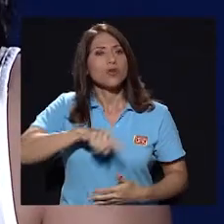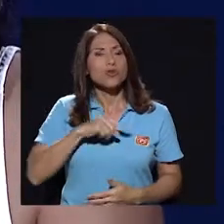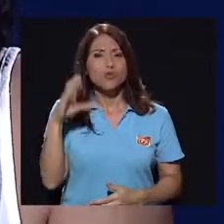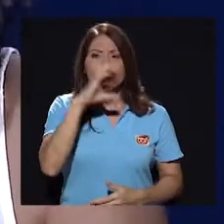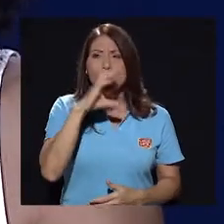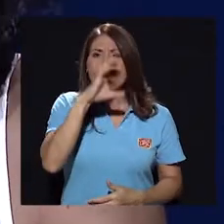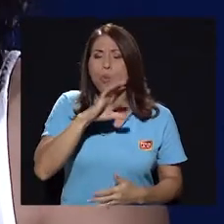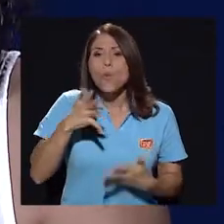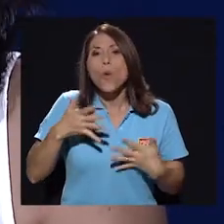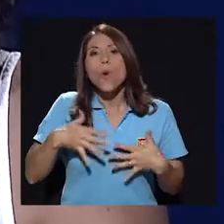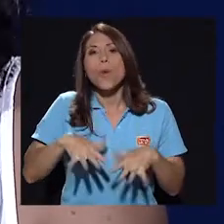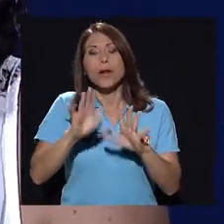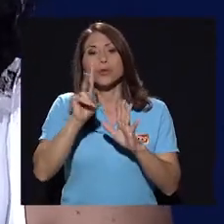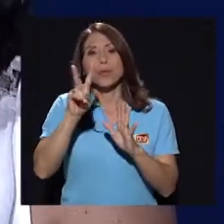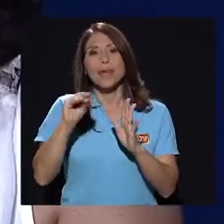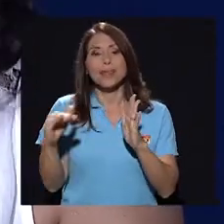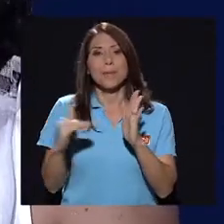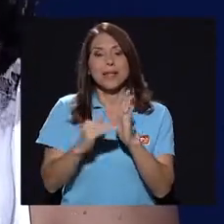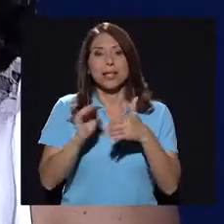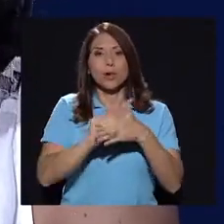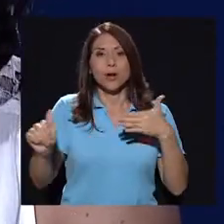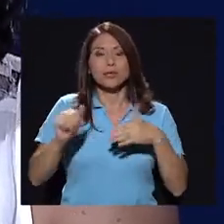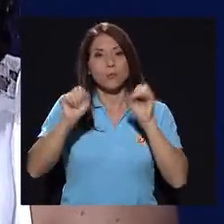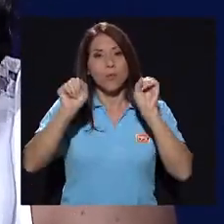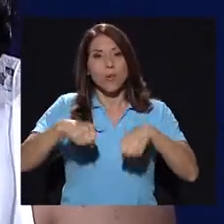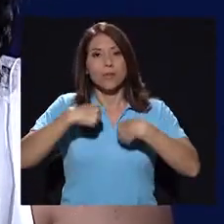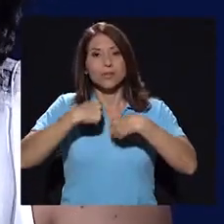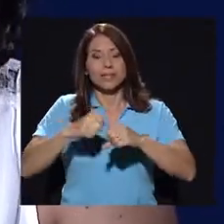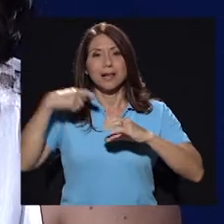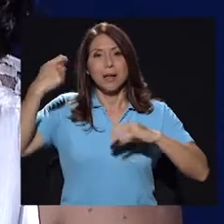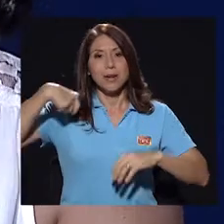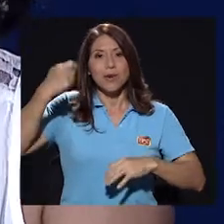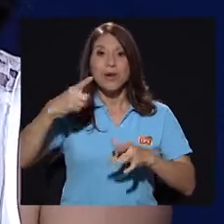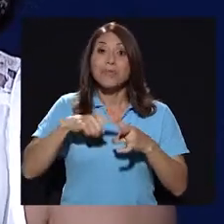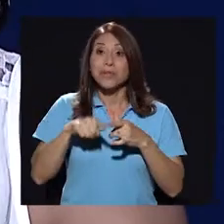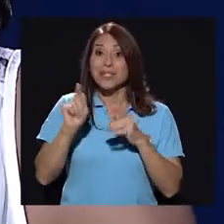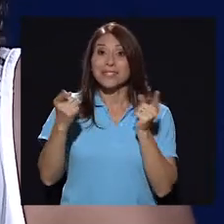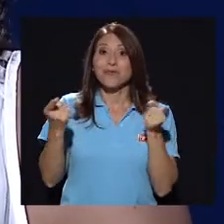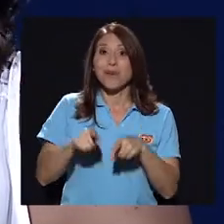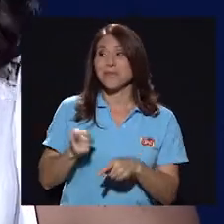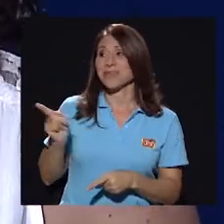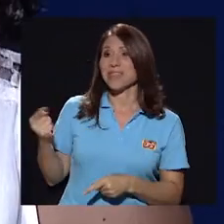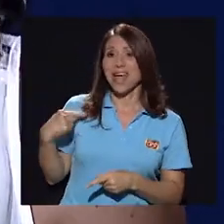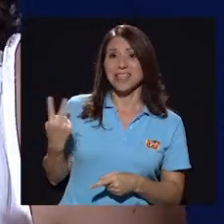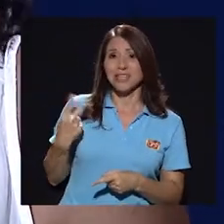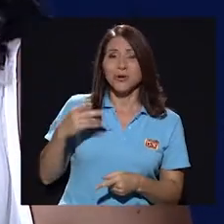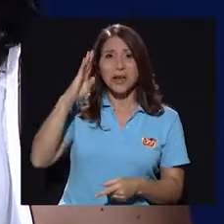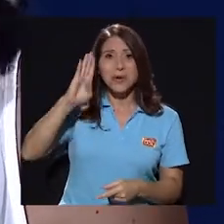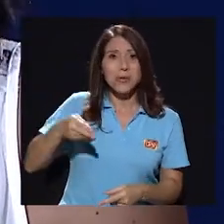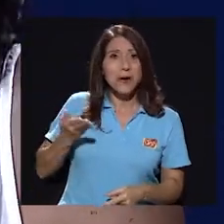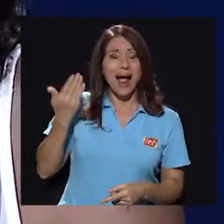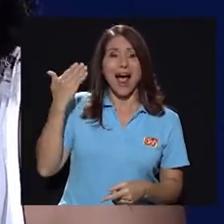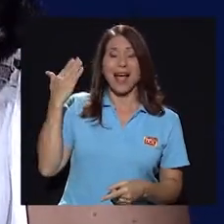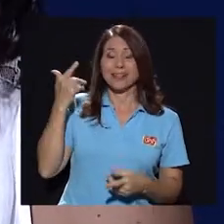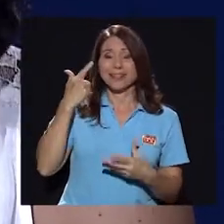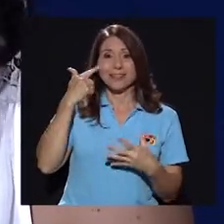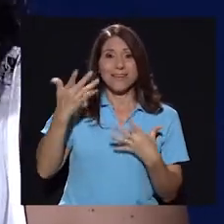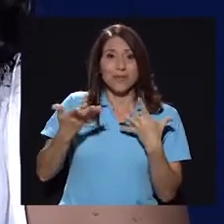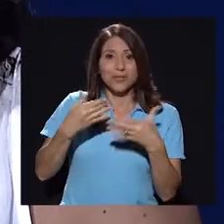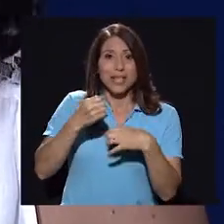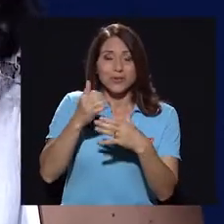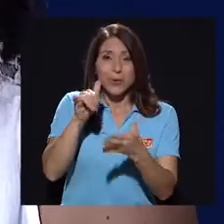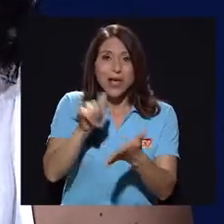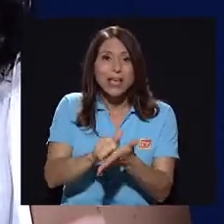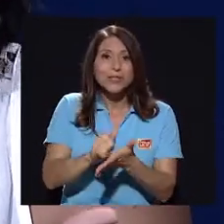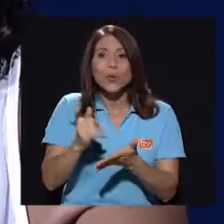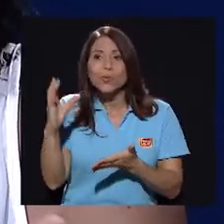que consiguiéramos por lo menos 20 mil dólares podíamos hacer la película. Entonces, y así fue, Nati y yo, que nunca habíamos estado de ese lado,